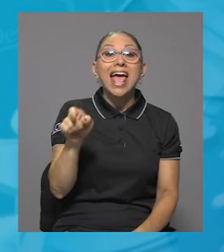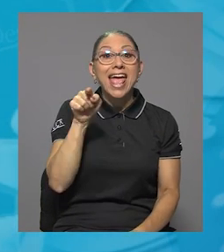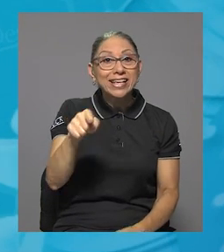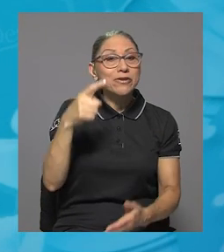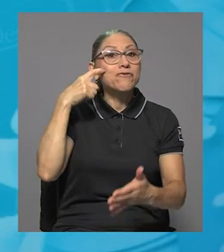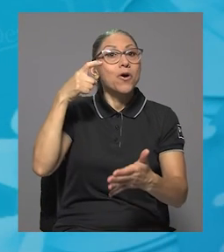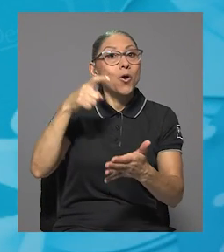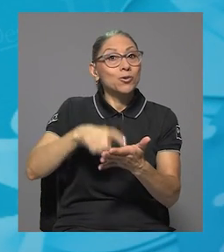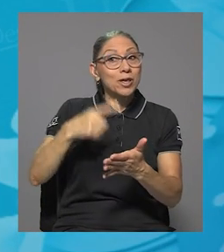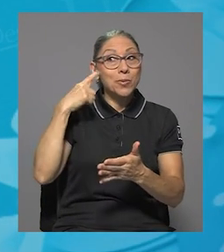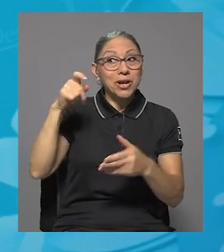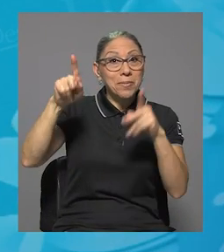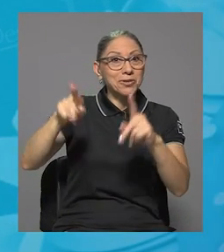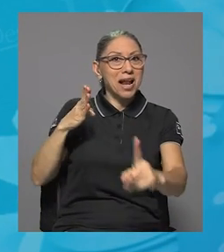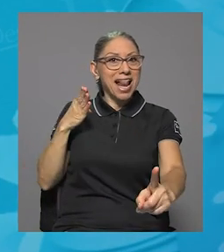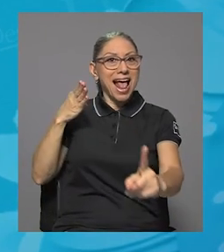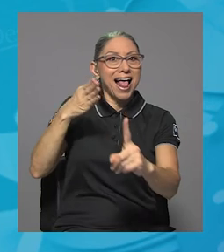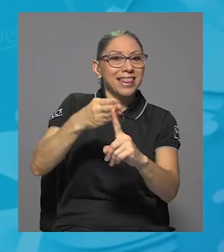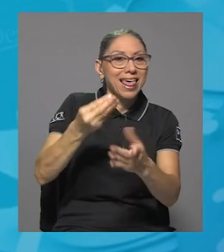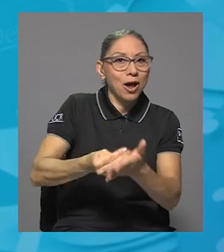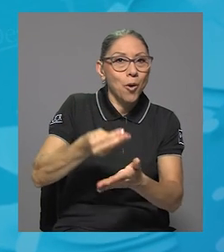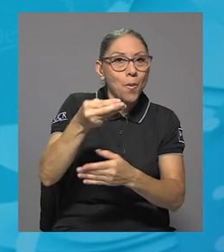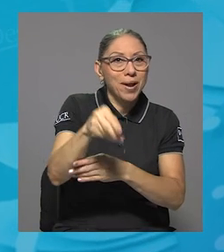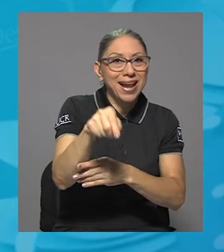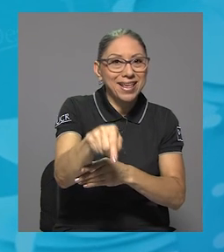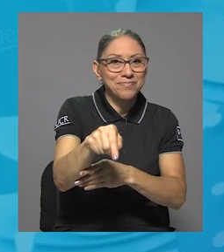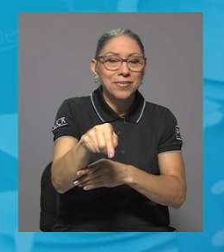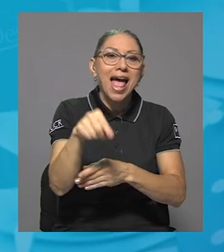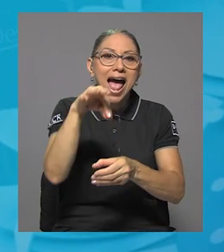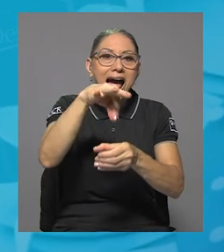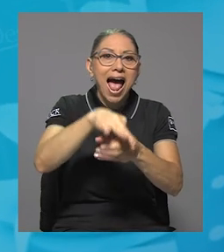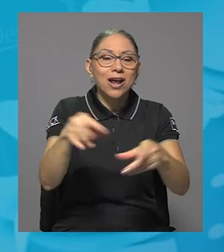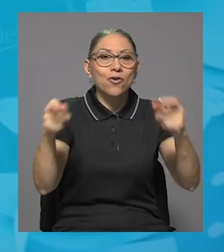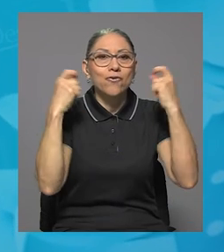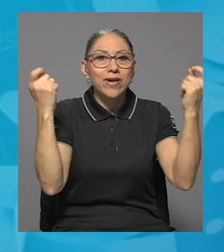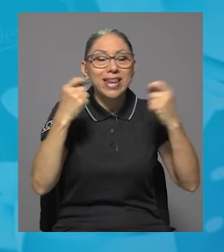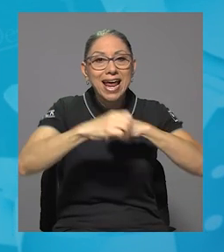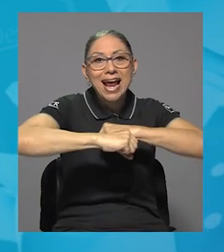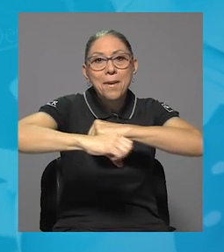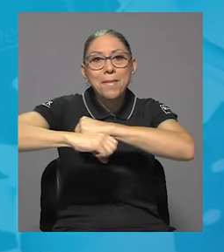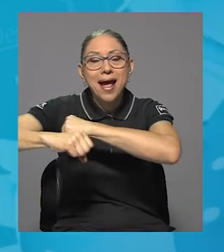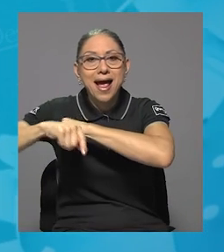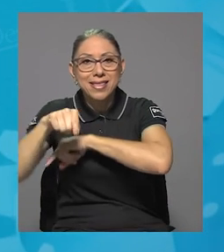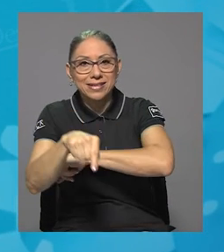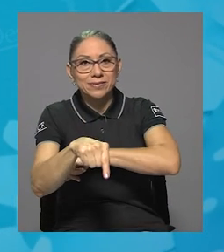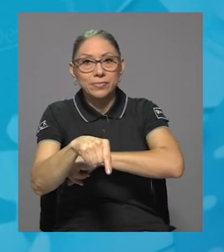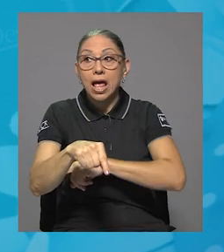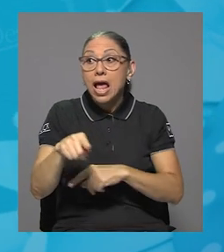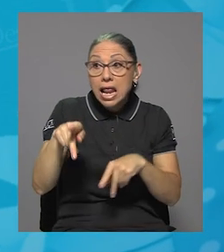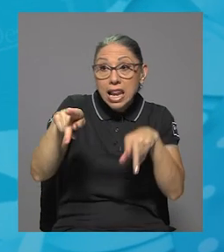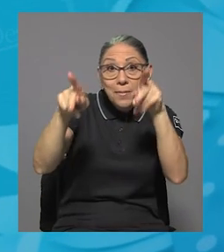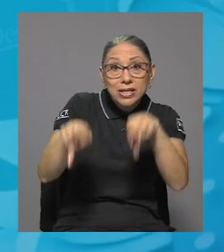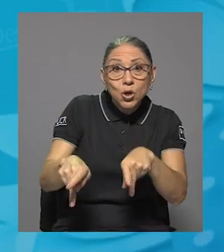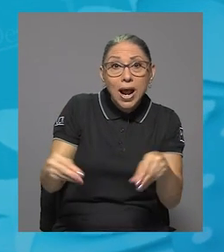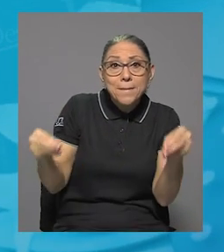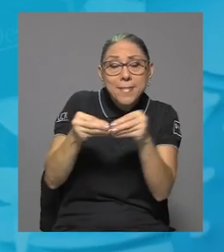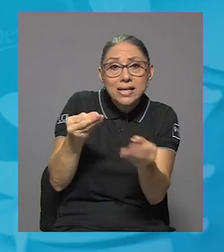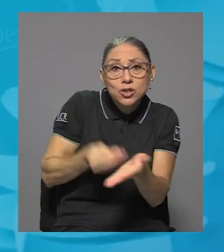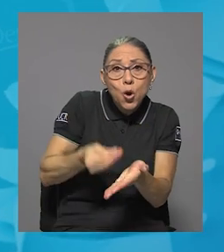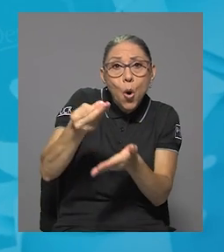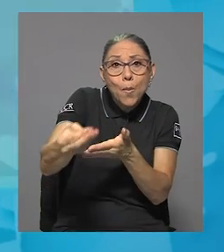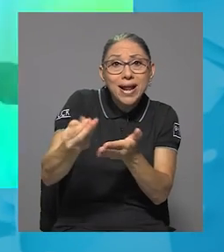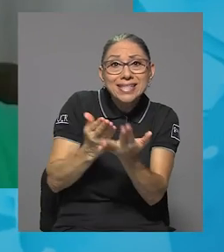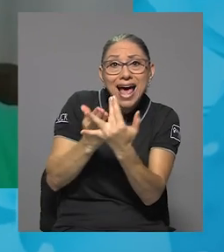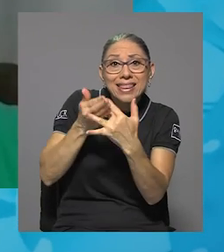la persona al comprar en Agroferia en campañas promocionales. Entre más compras la persona realice por la aplicación, va